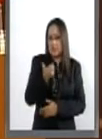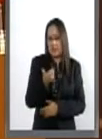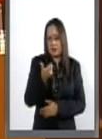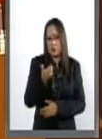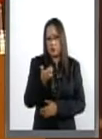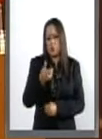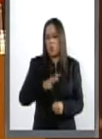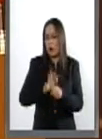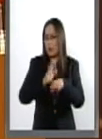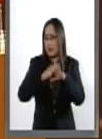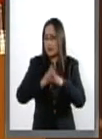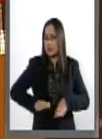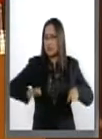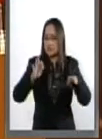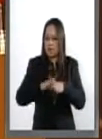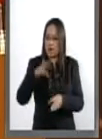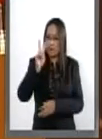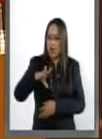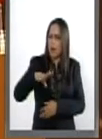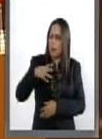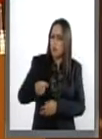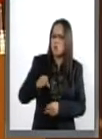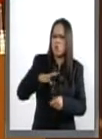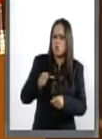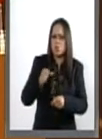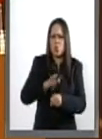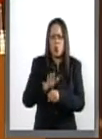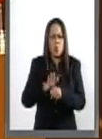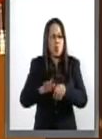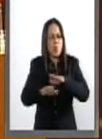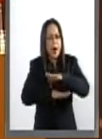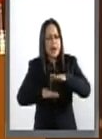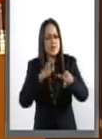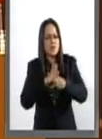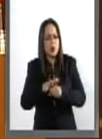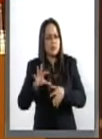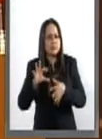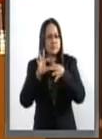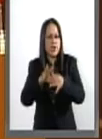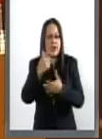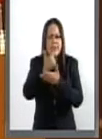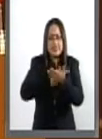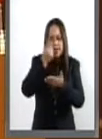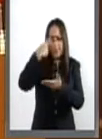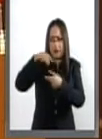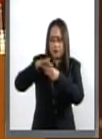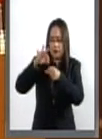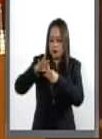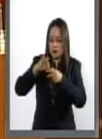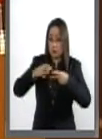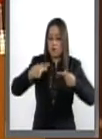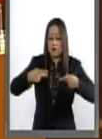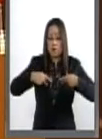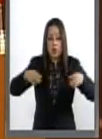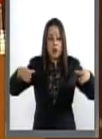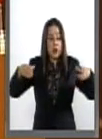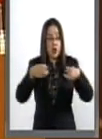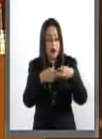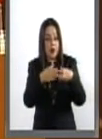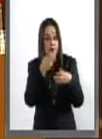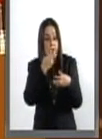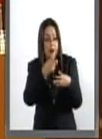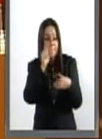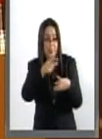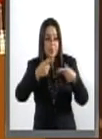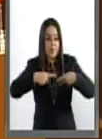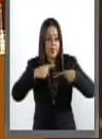porque resulta abusivo que se considere como base numérica el padrón electoral por ser el número más grande y de donde se encuentran los